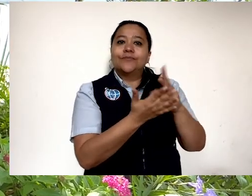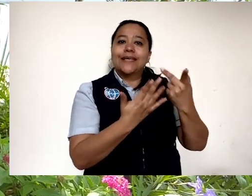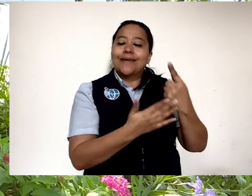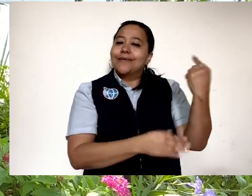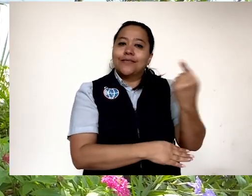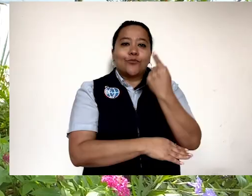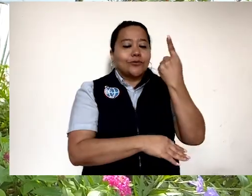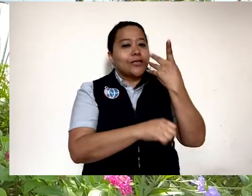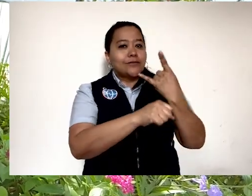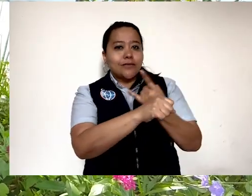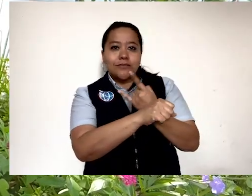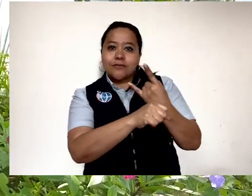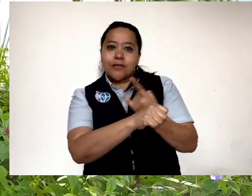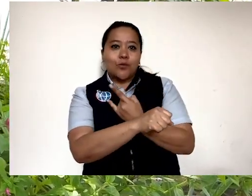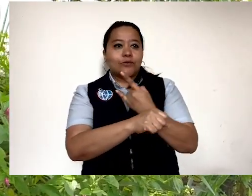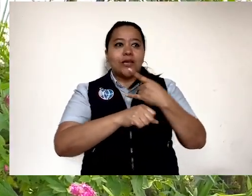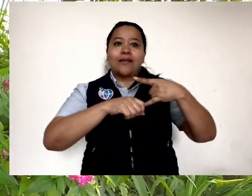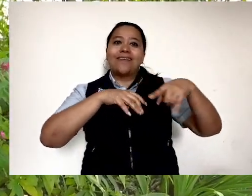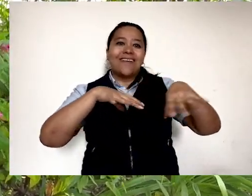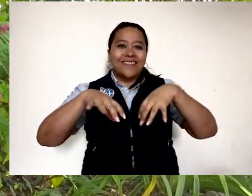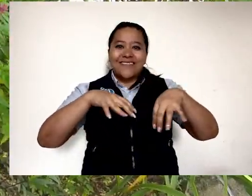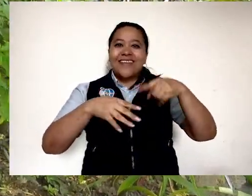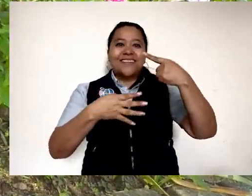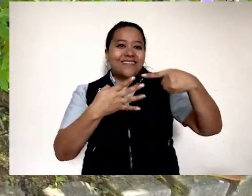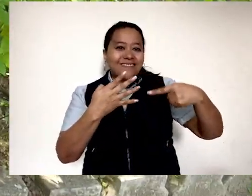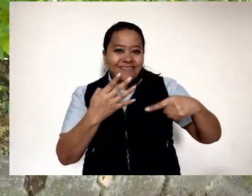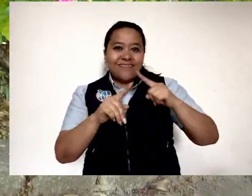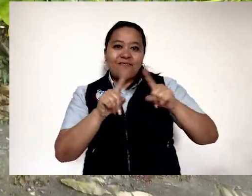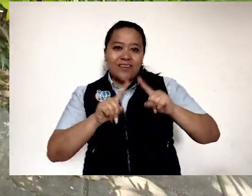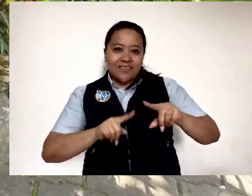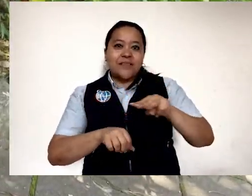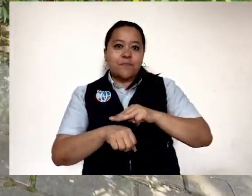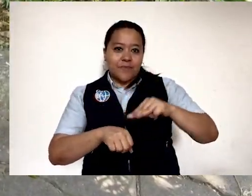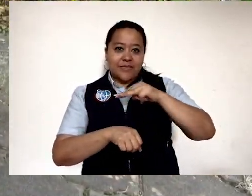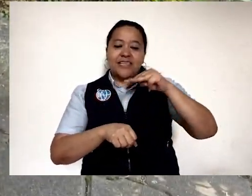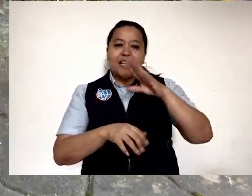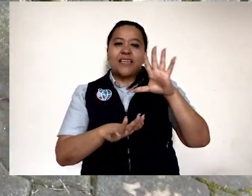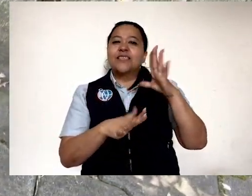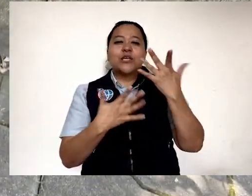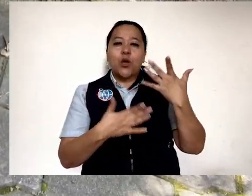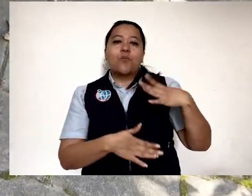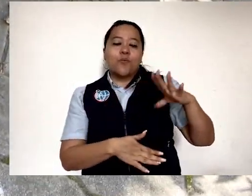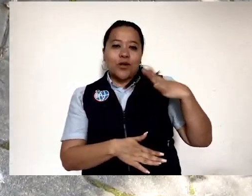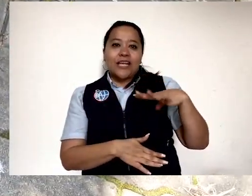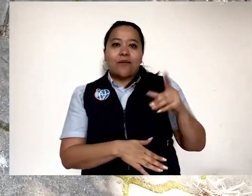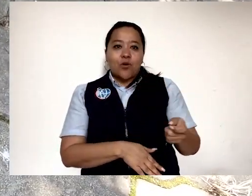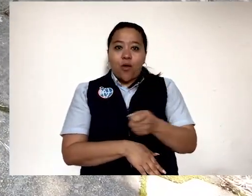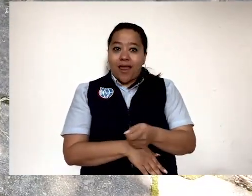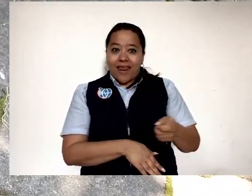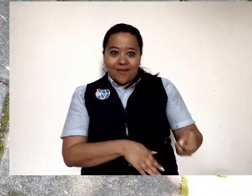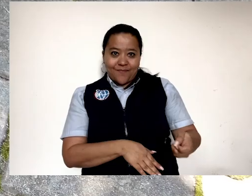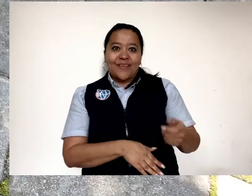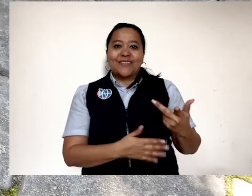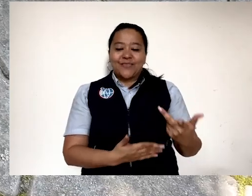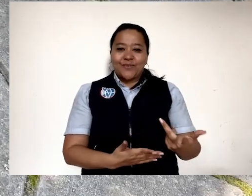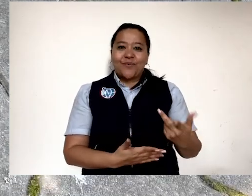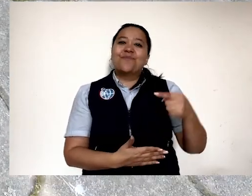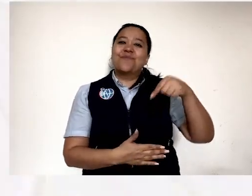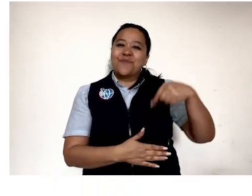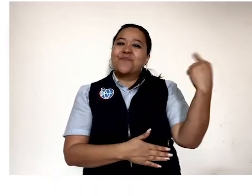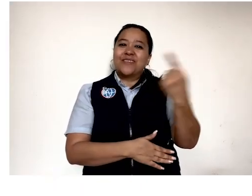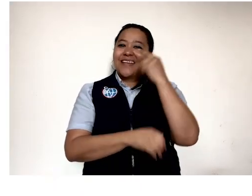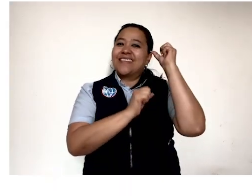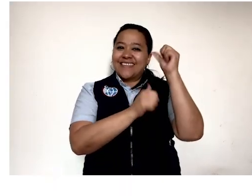como lo es el uso del bastón en este Día Internacional del Bastón, el 15 de octubre.